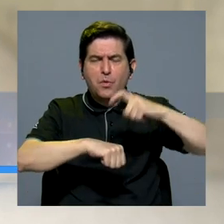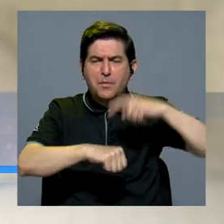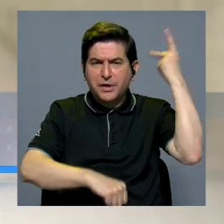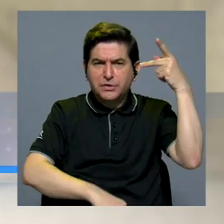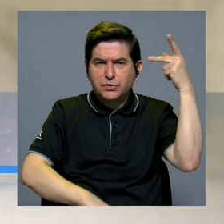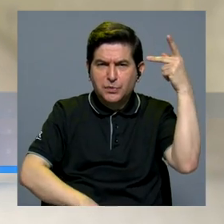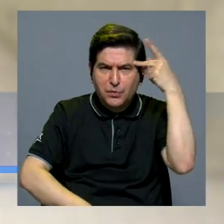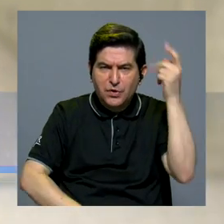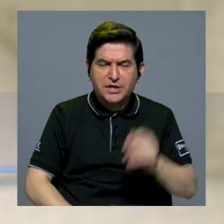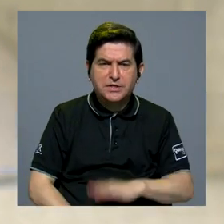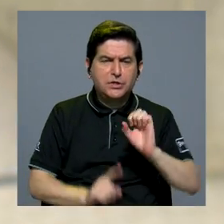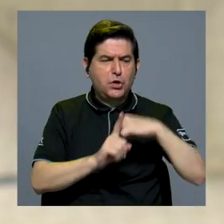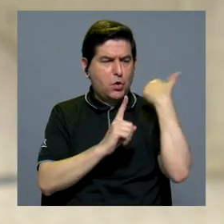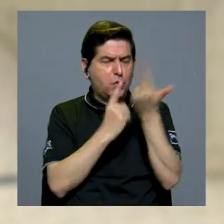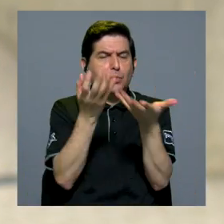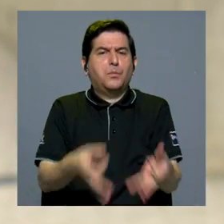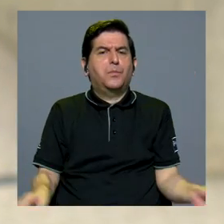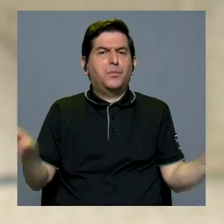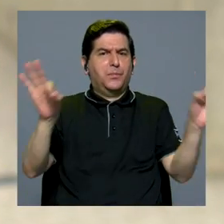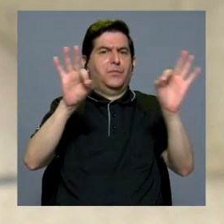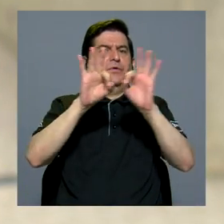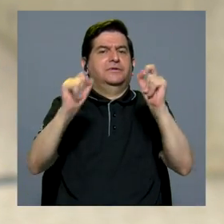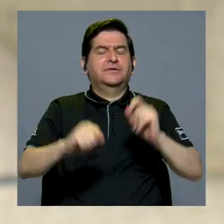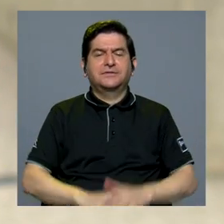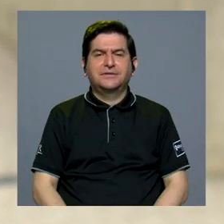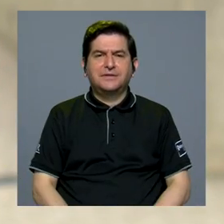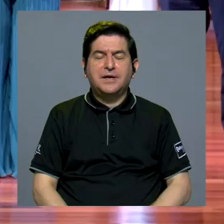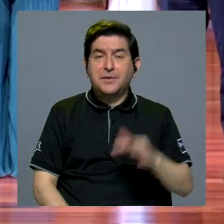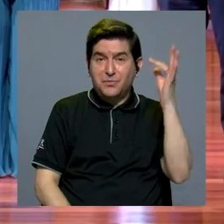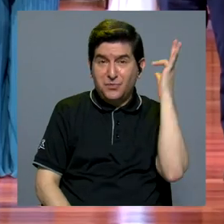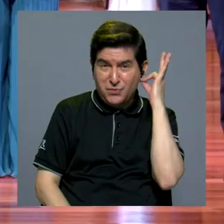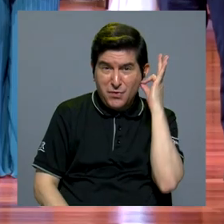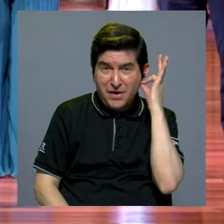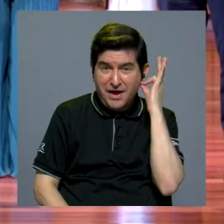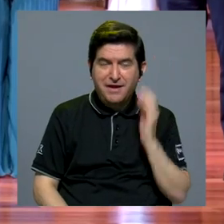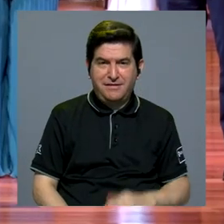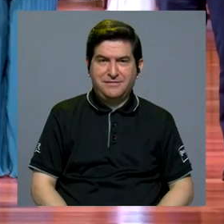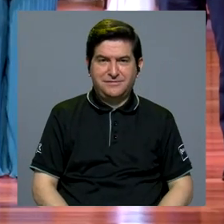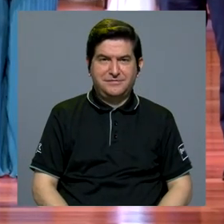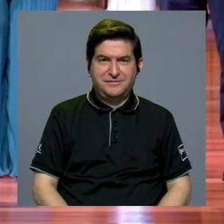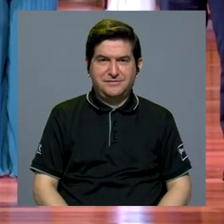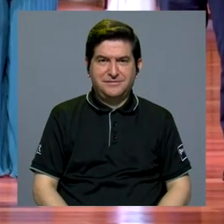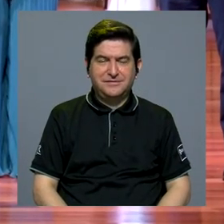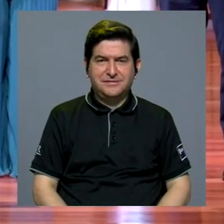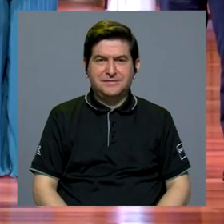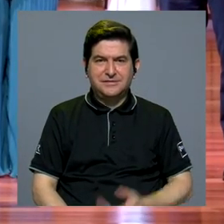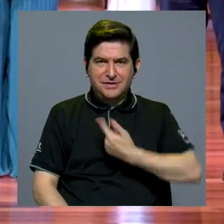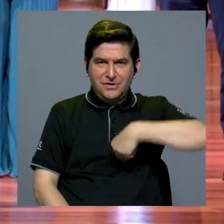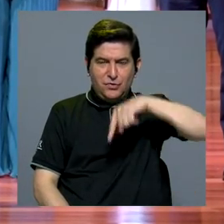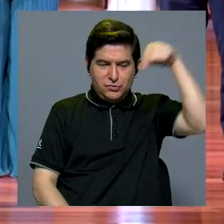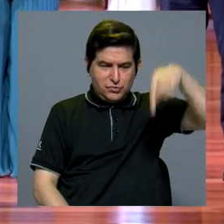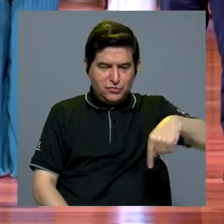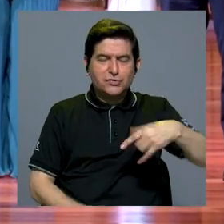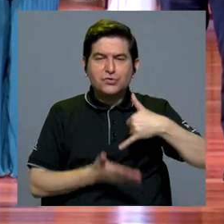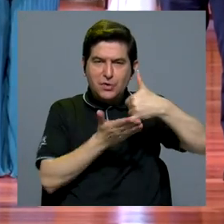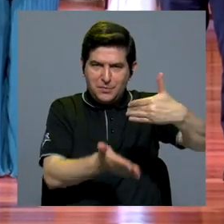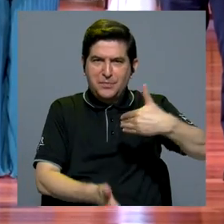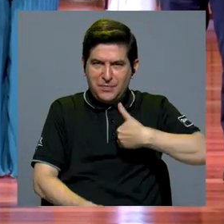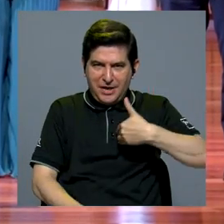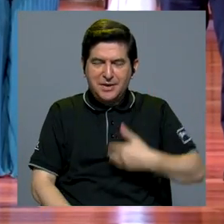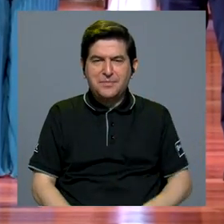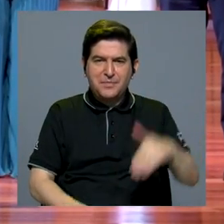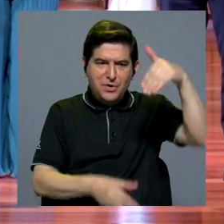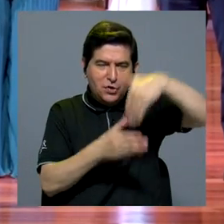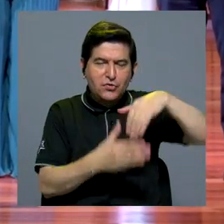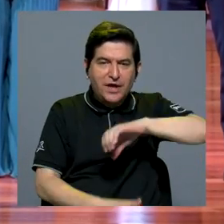político y social muy importante, donde las mujeres, es decir, quienes vamos a recibir hoy esa premiación y estamos